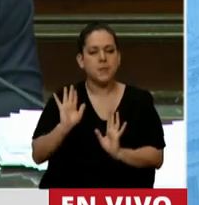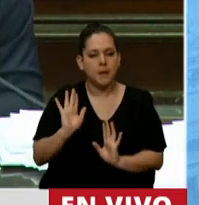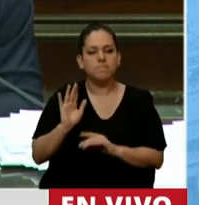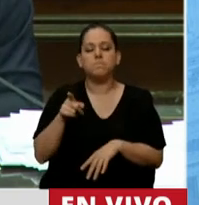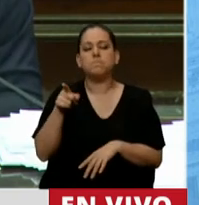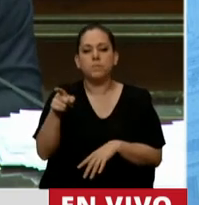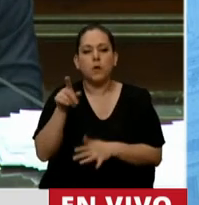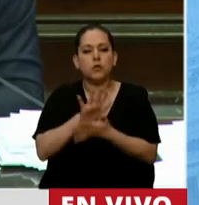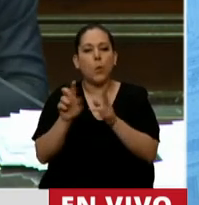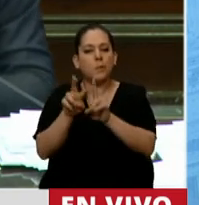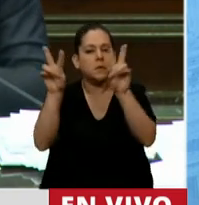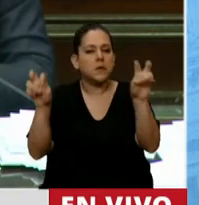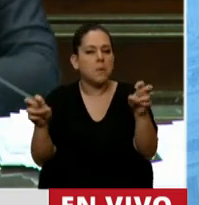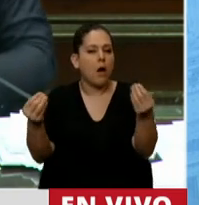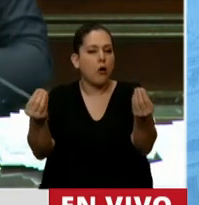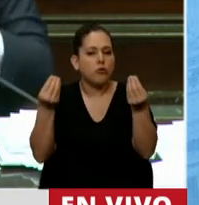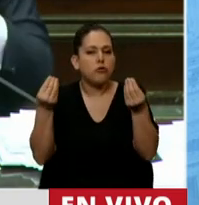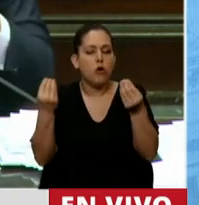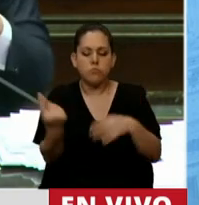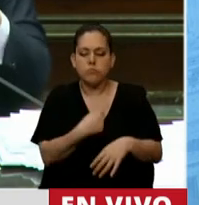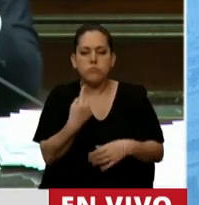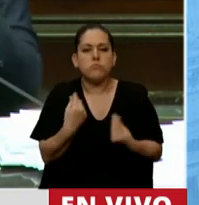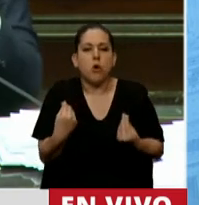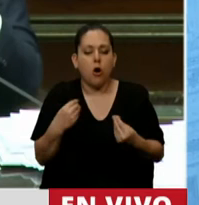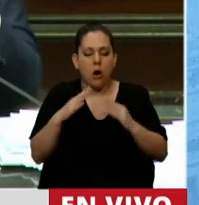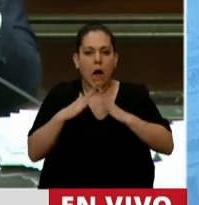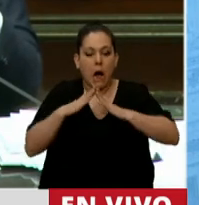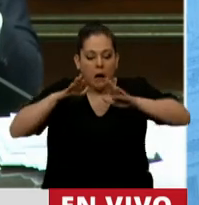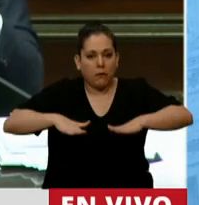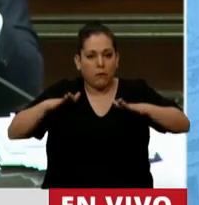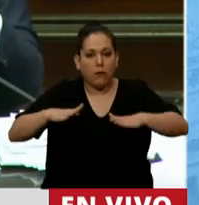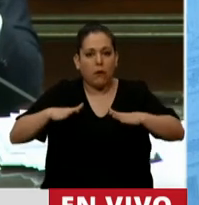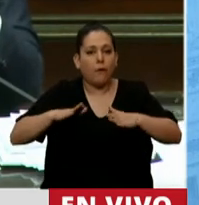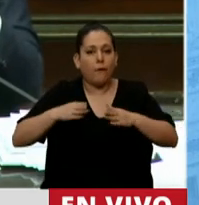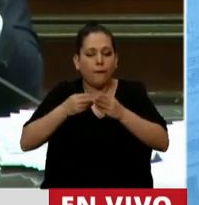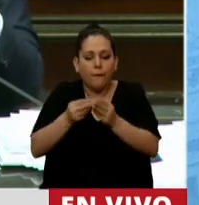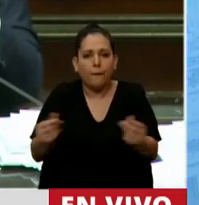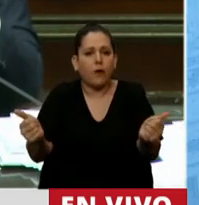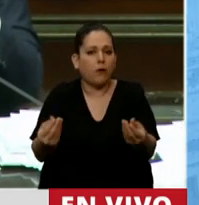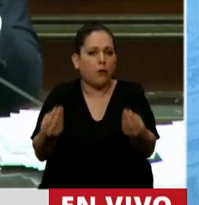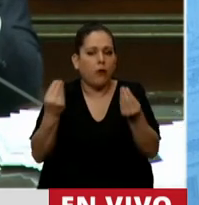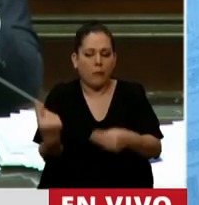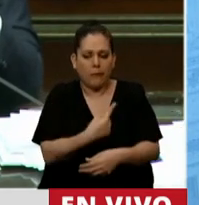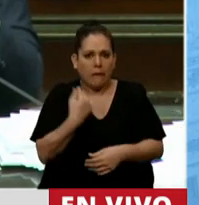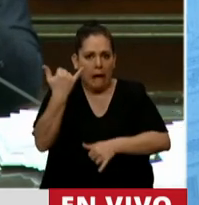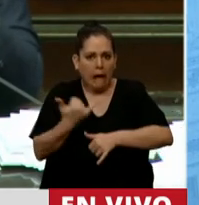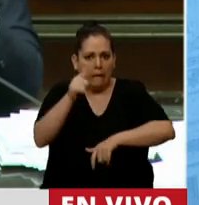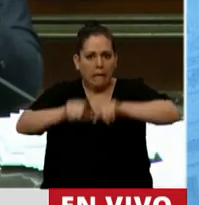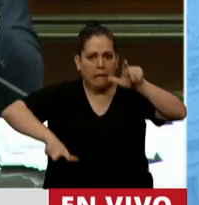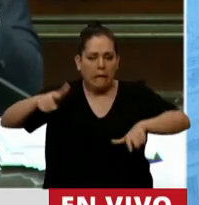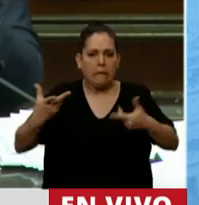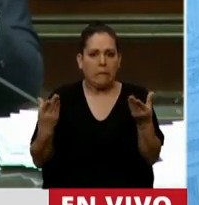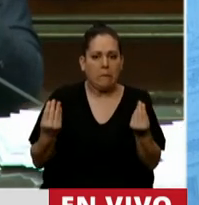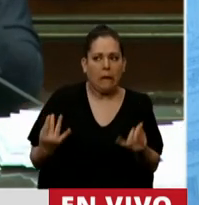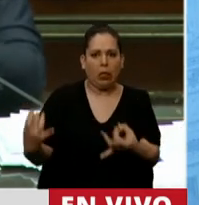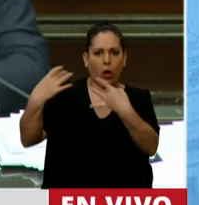con la cuestión de cómo salimos de esta cuarentena. Porque al miedo del contagio y esta